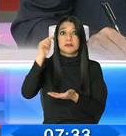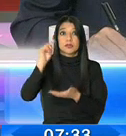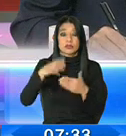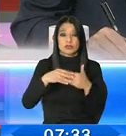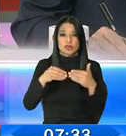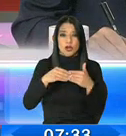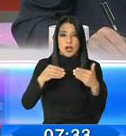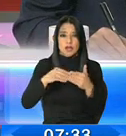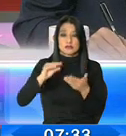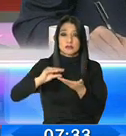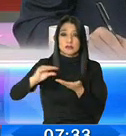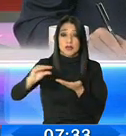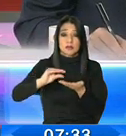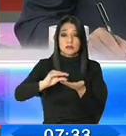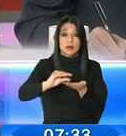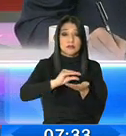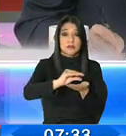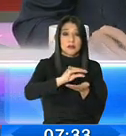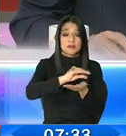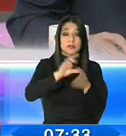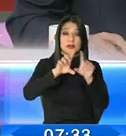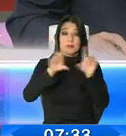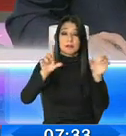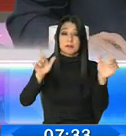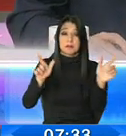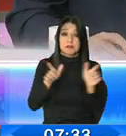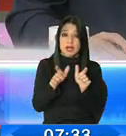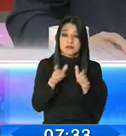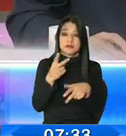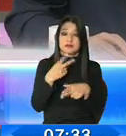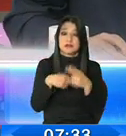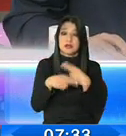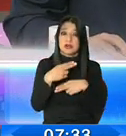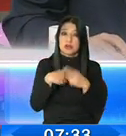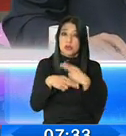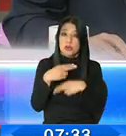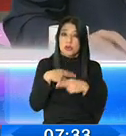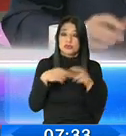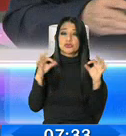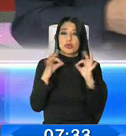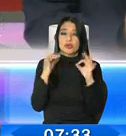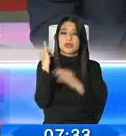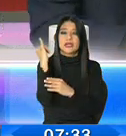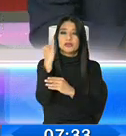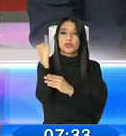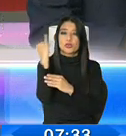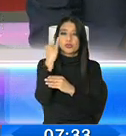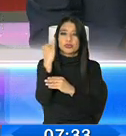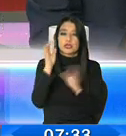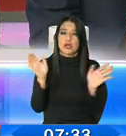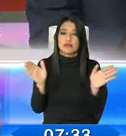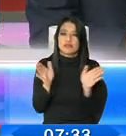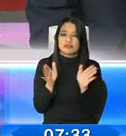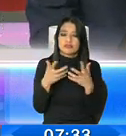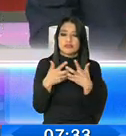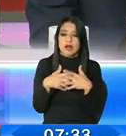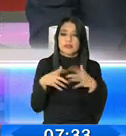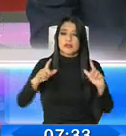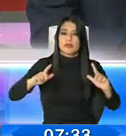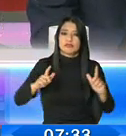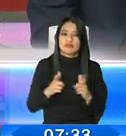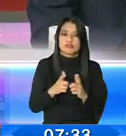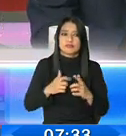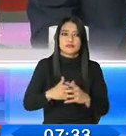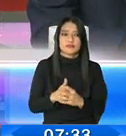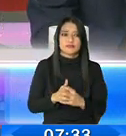distribuido para las microempresas, para esos negocios, para esas industrias pequeñas y medianas industrias, que muchas de ellas están